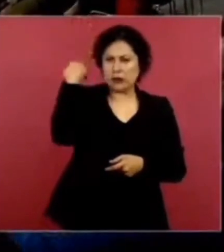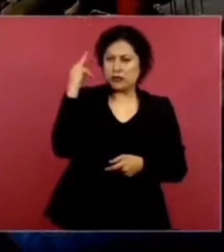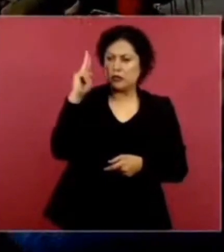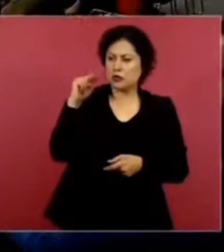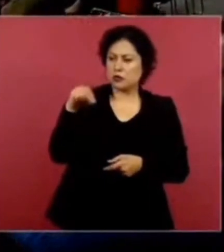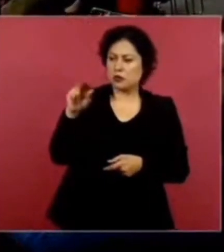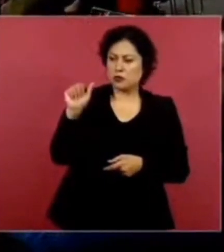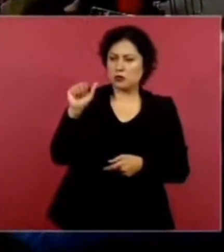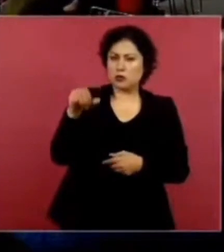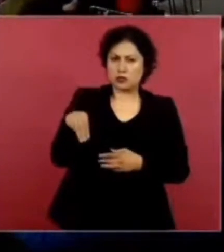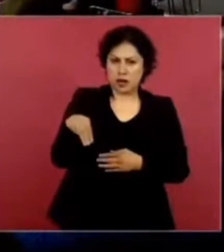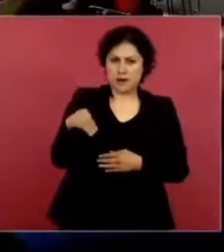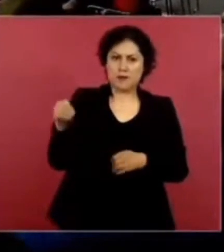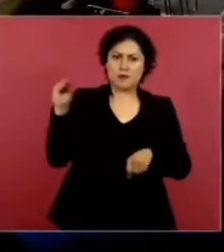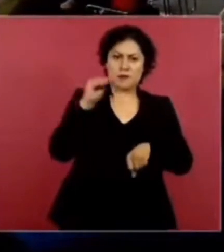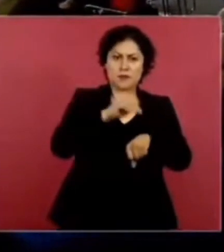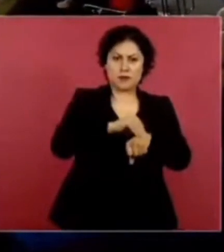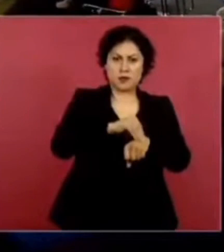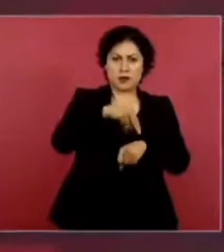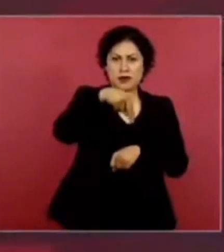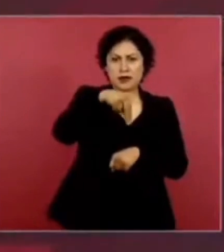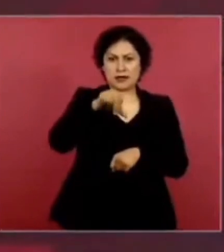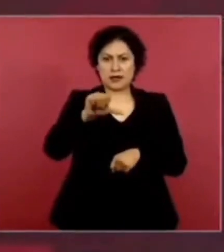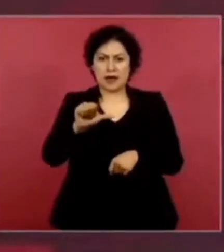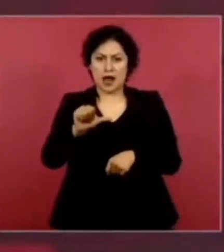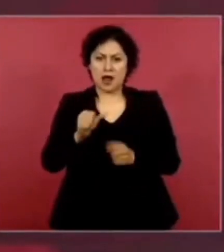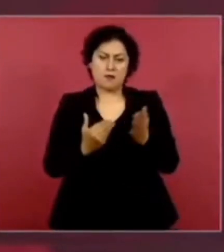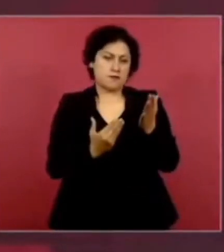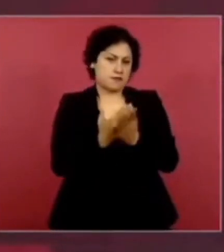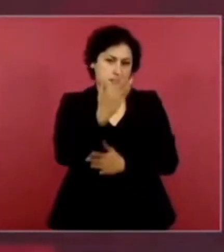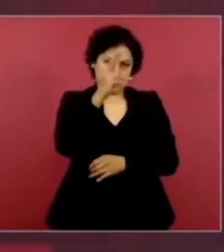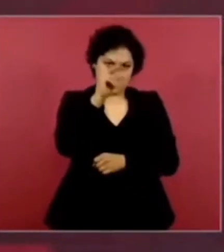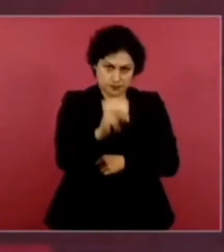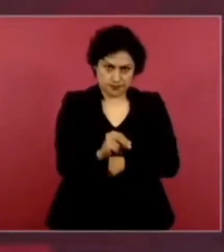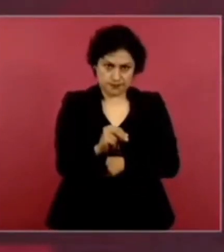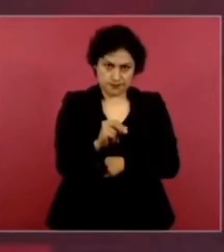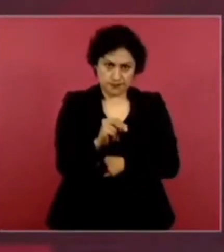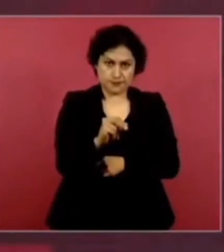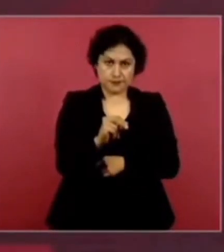NA, no acreditada, la MATEJ.